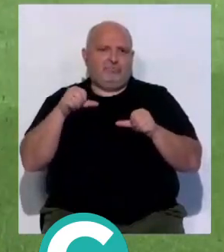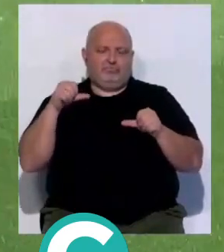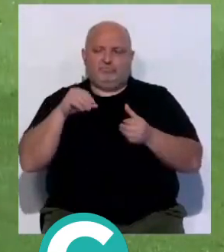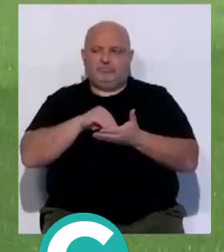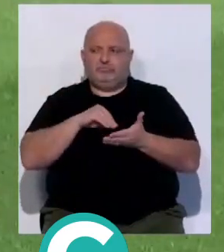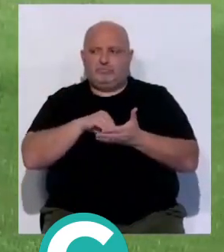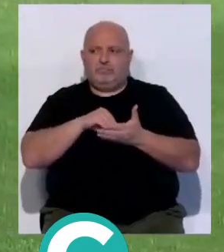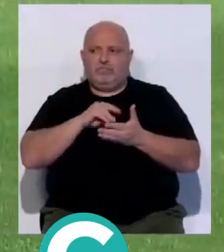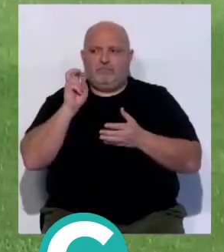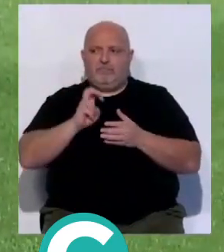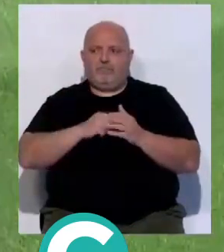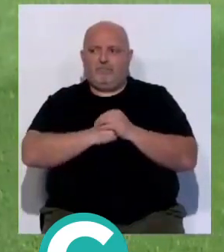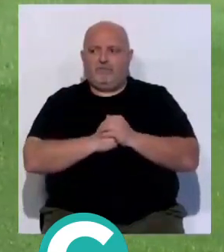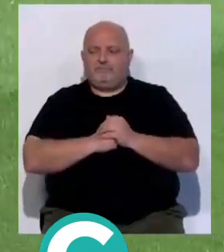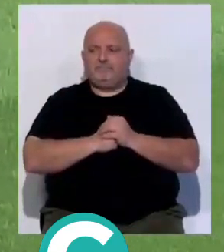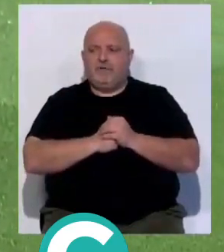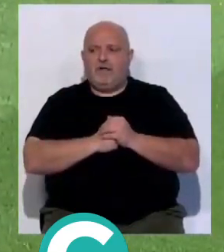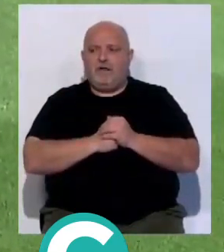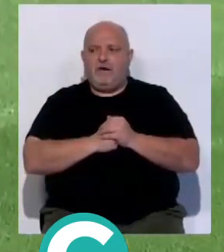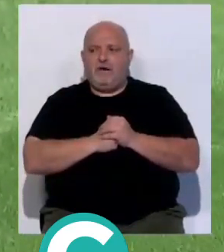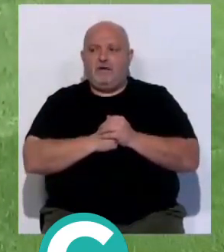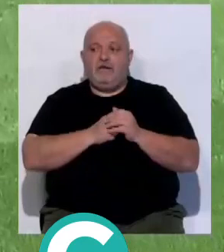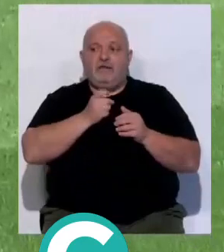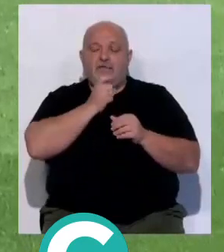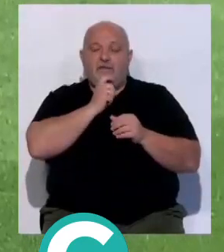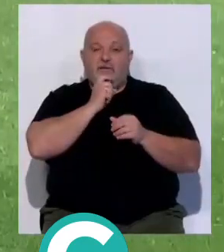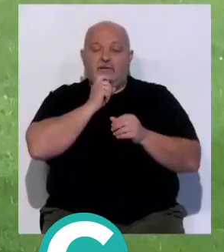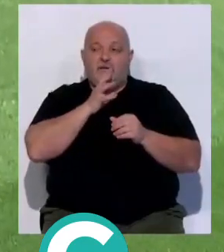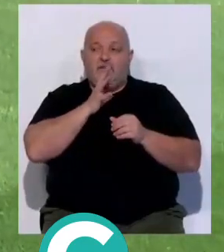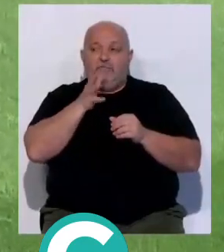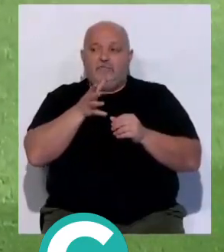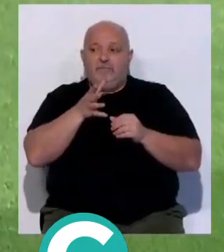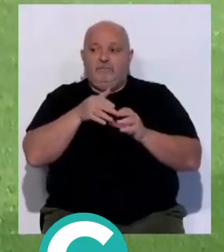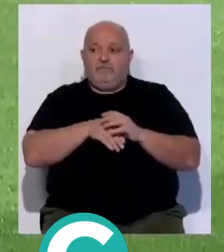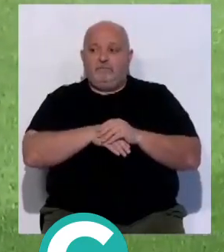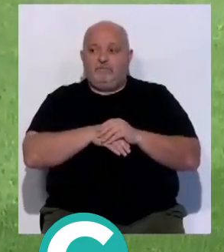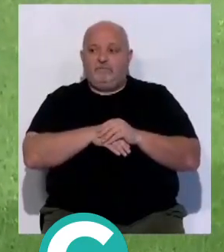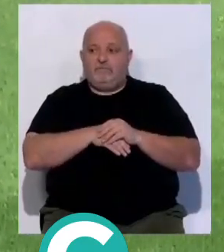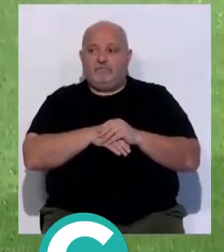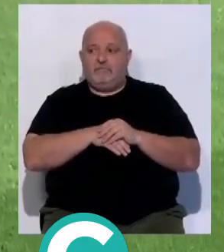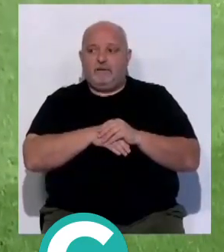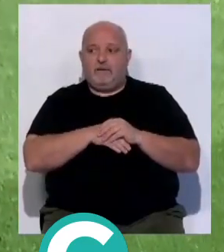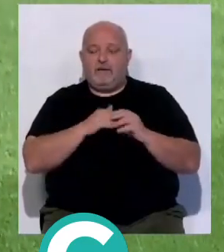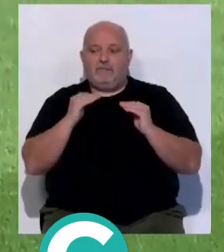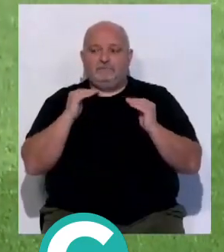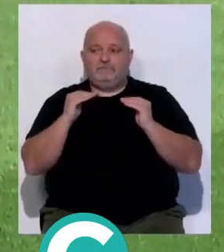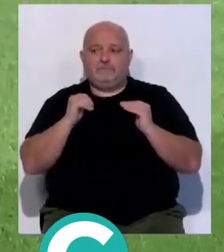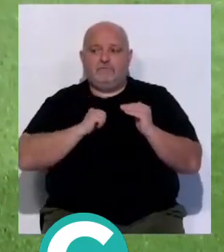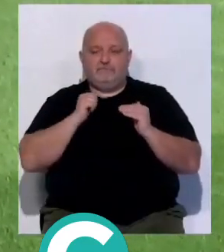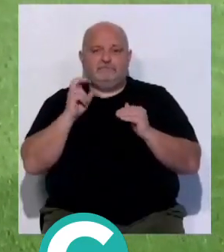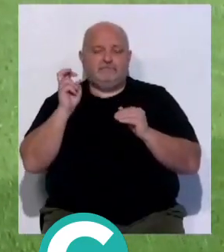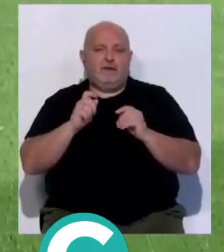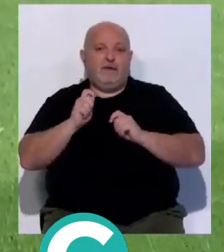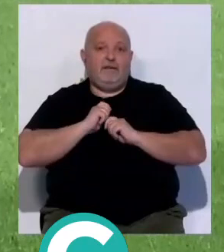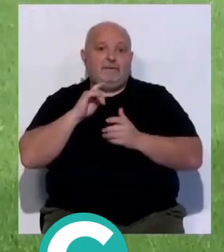desde su llegada en esta temporada. Claro, es difícil, difícil, estando en ese buen momento, que te